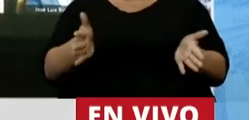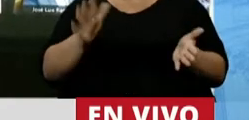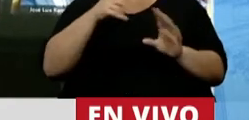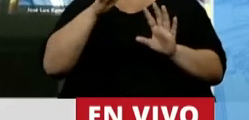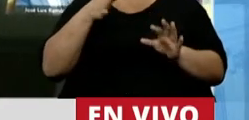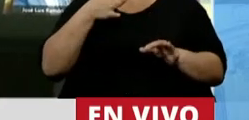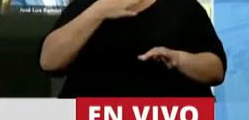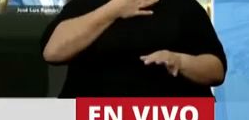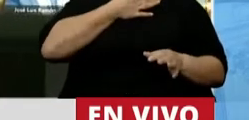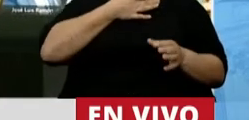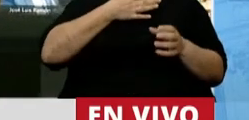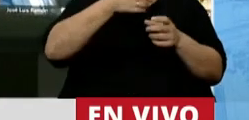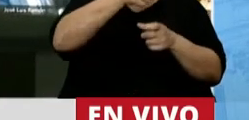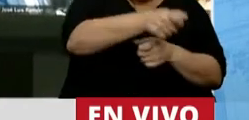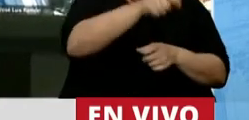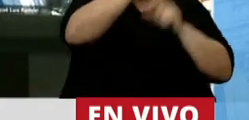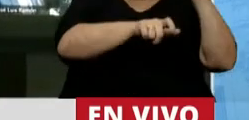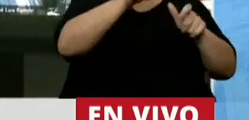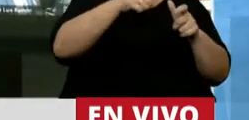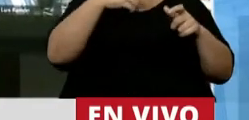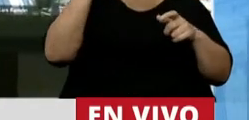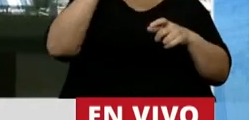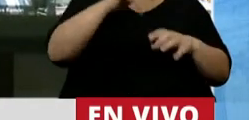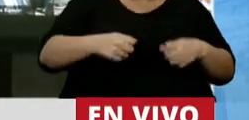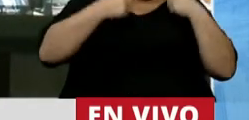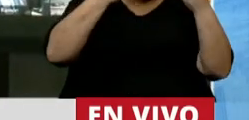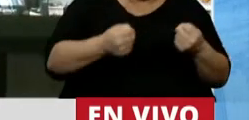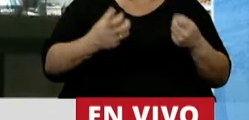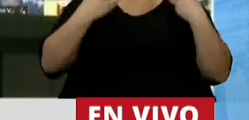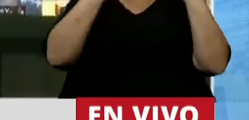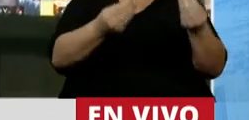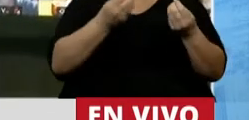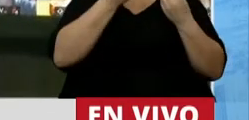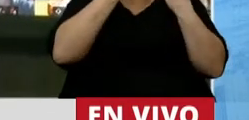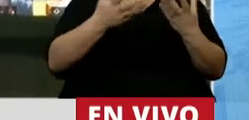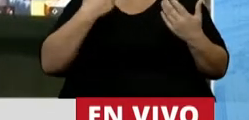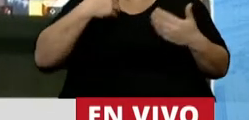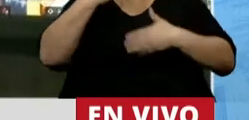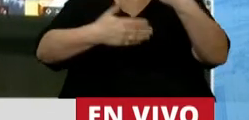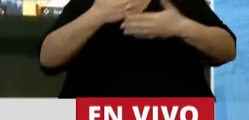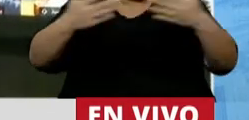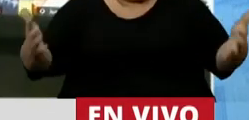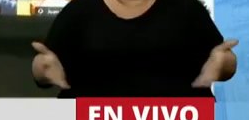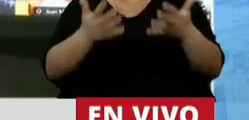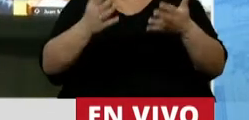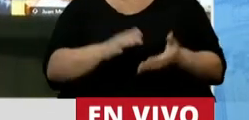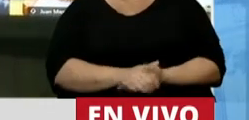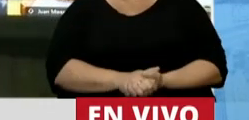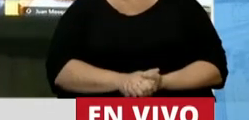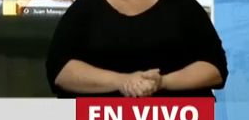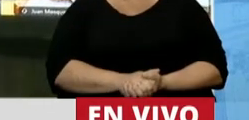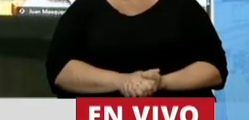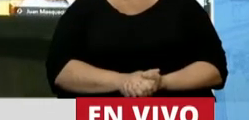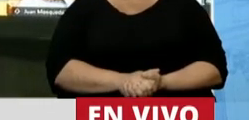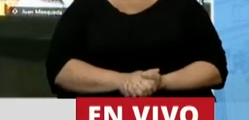de la cabeza a quienes con su esfuerzo diario contribuyen al crecimiento y desarrollo de Argentina.